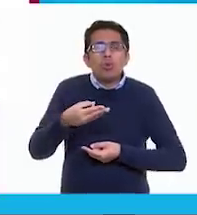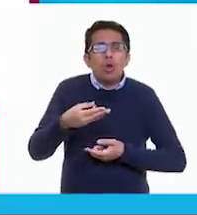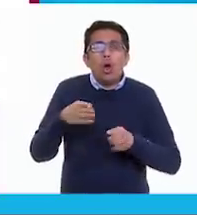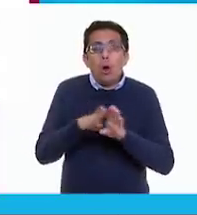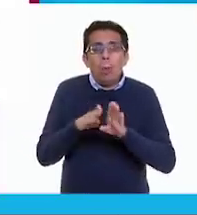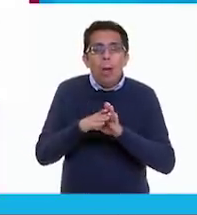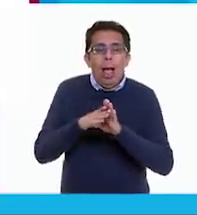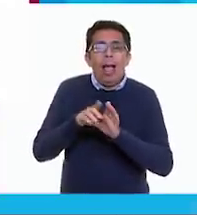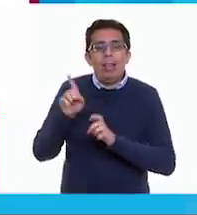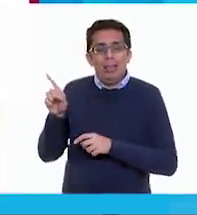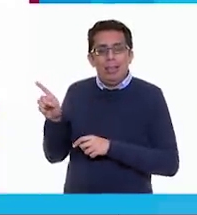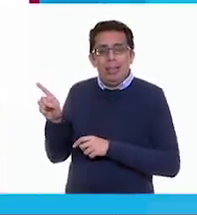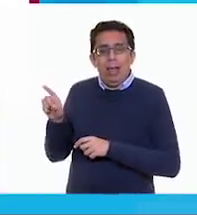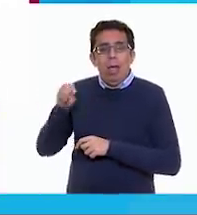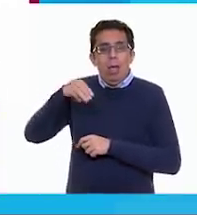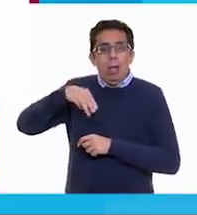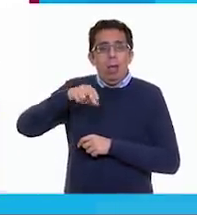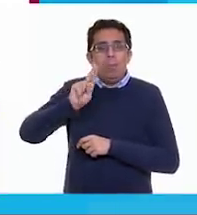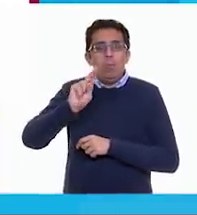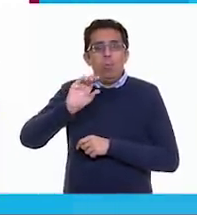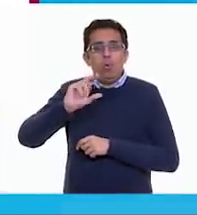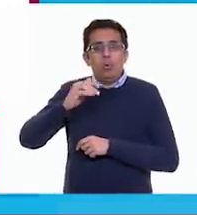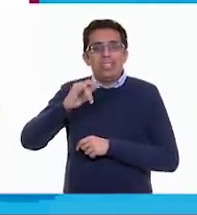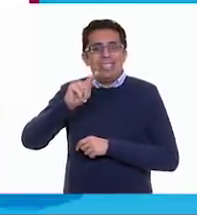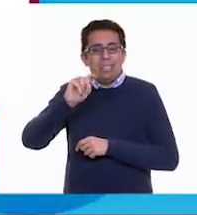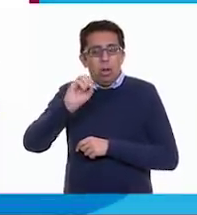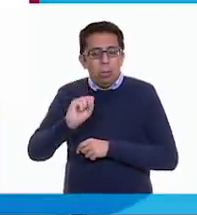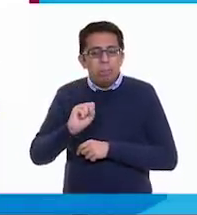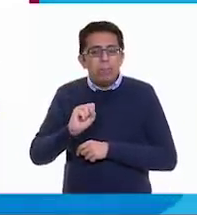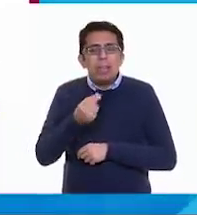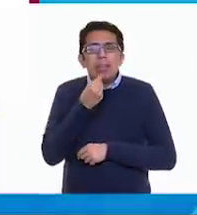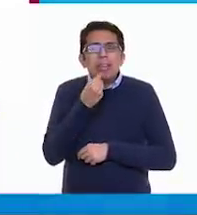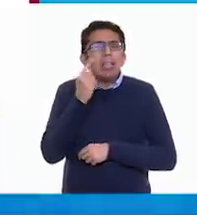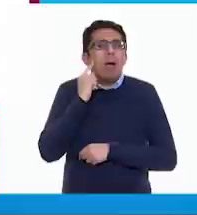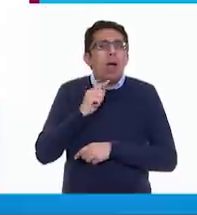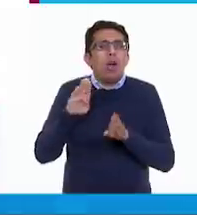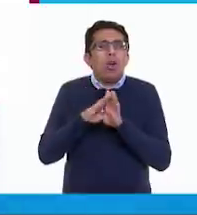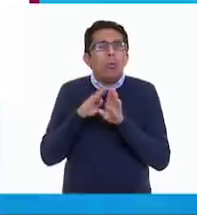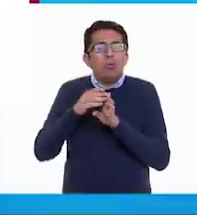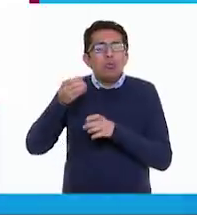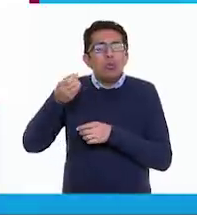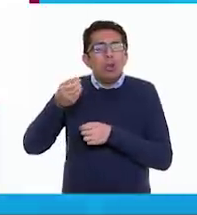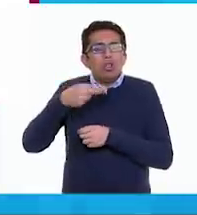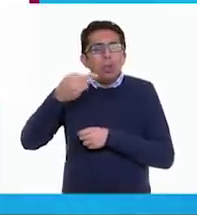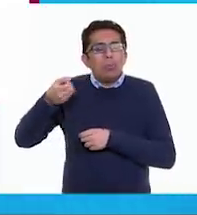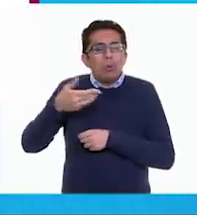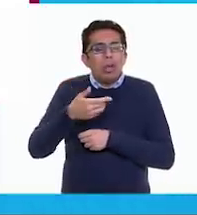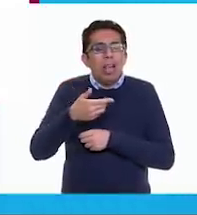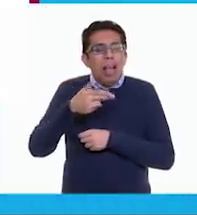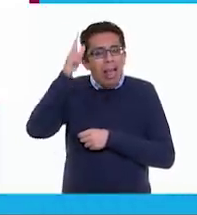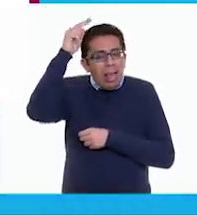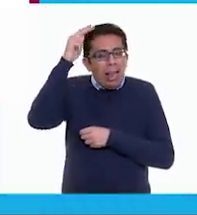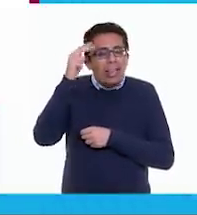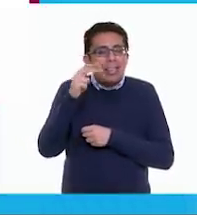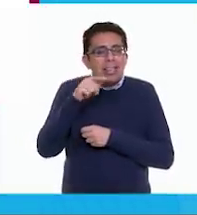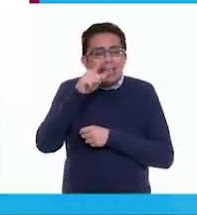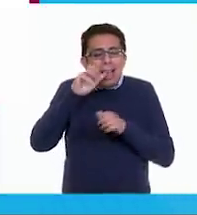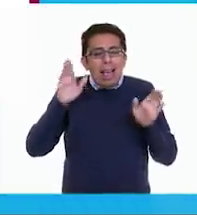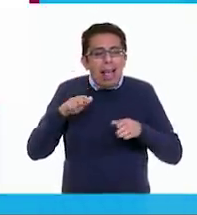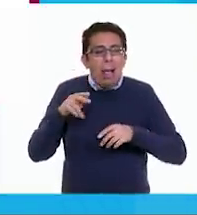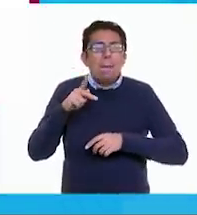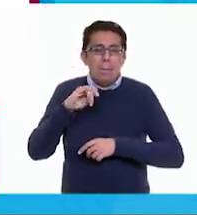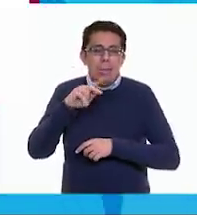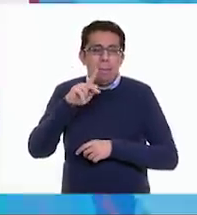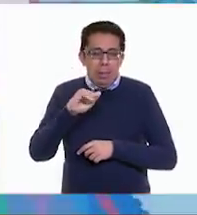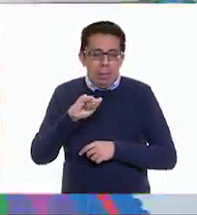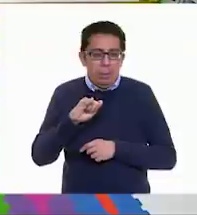muchitos. Muchitos. Muchitos. Sí. Y la niña, ¿cómo le dice a su gallina? Ah, le dice pipi. Sí. Vamos a